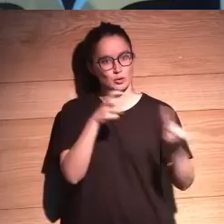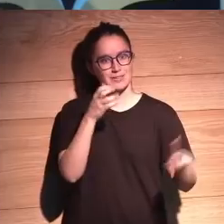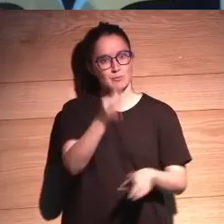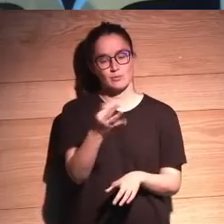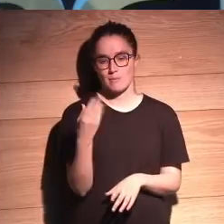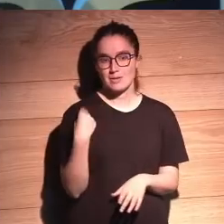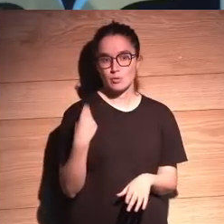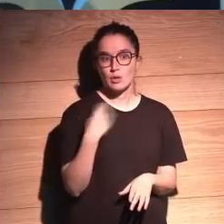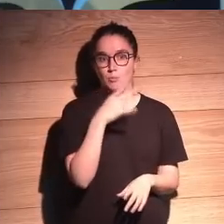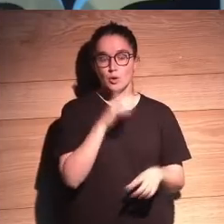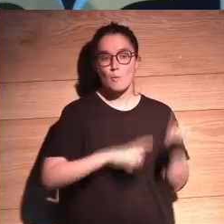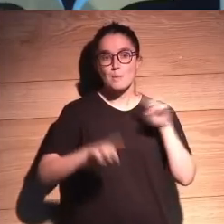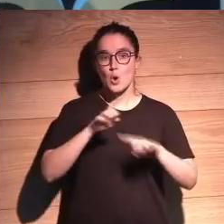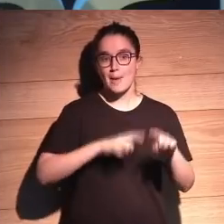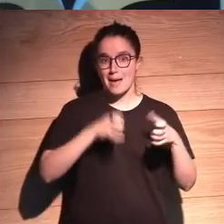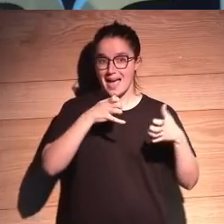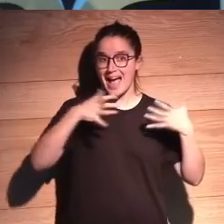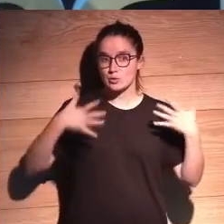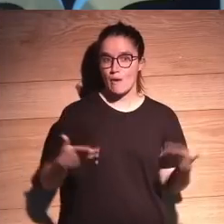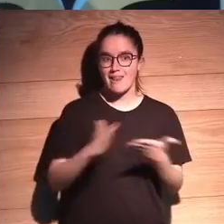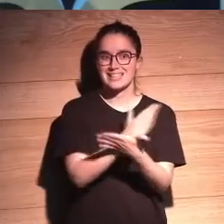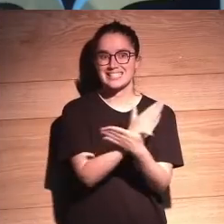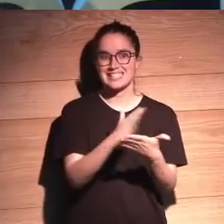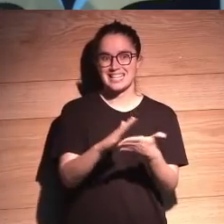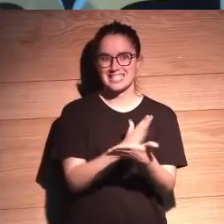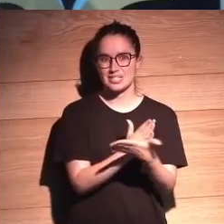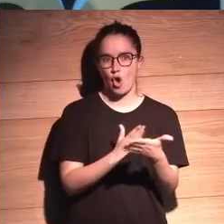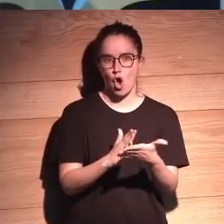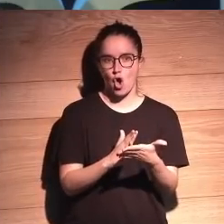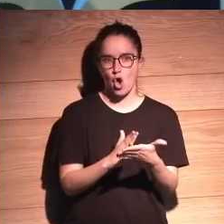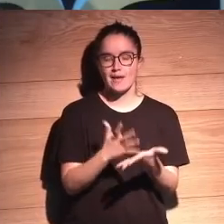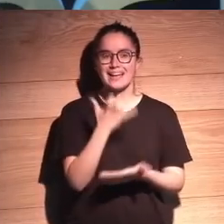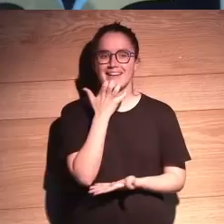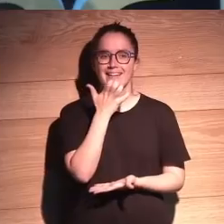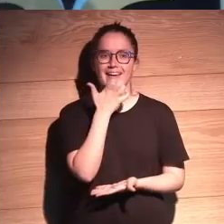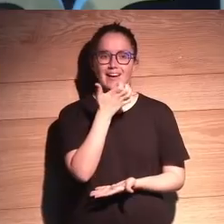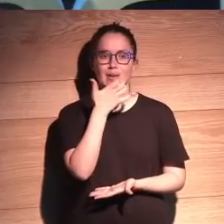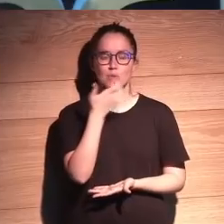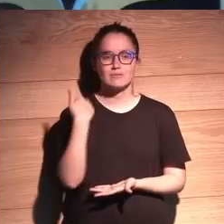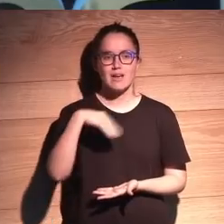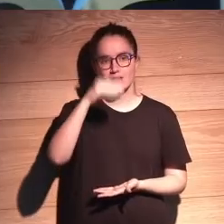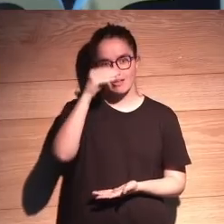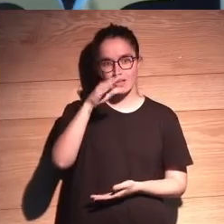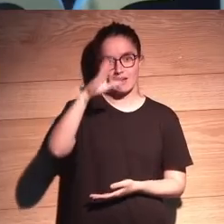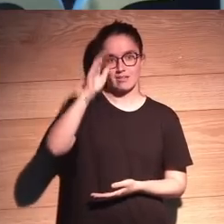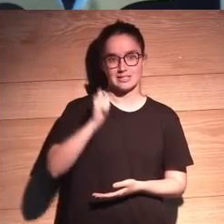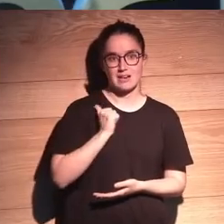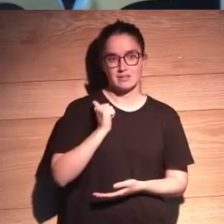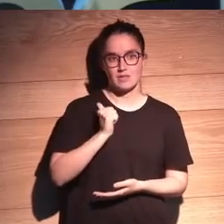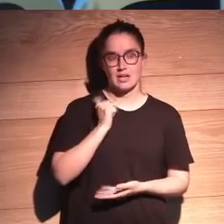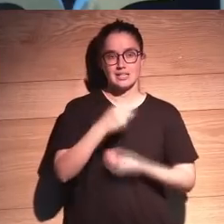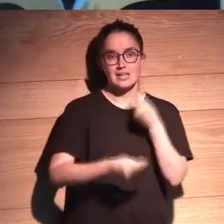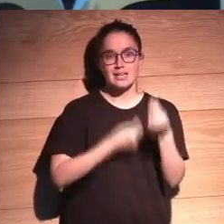Tú has preguntado por un problema actualísimo, el sesgo. Hay ejemplos ya de inteligencias artificiales que se han